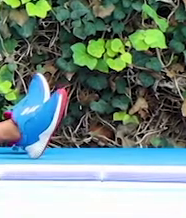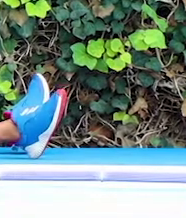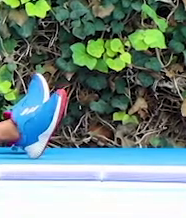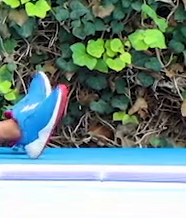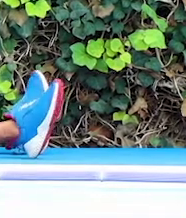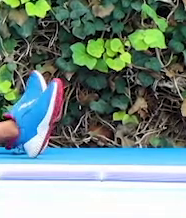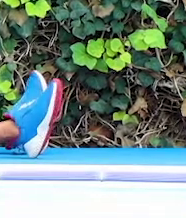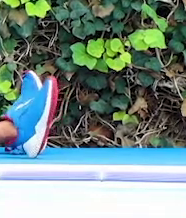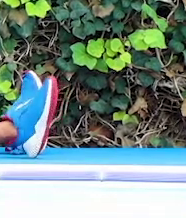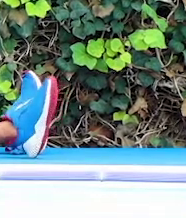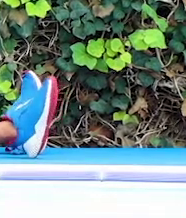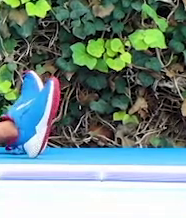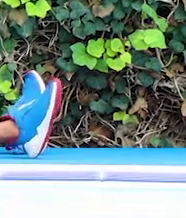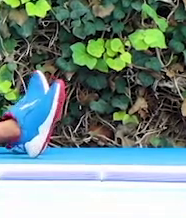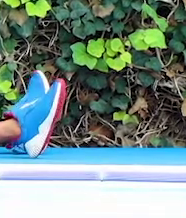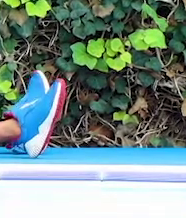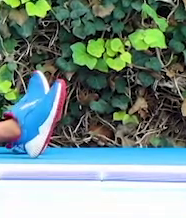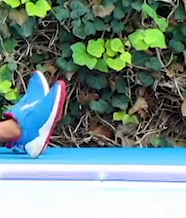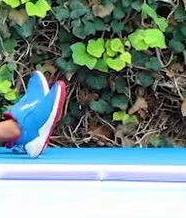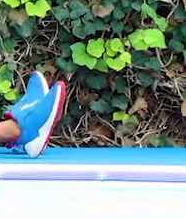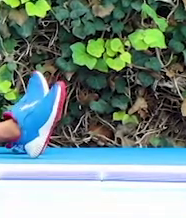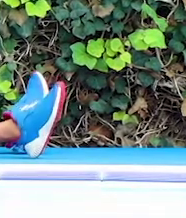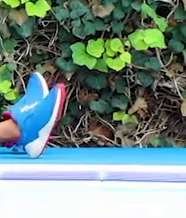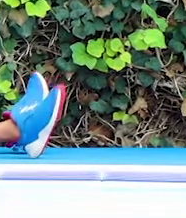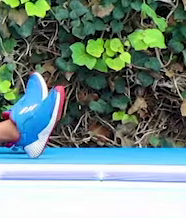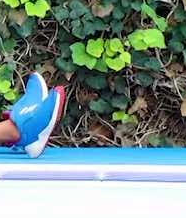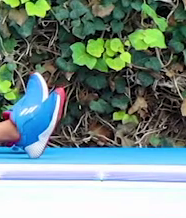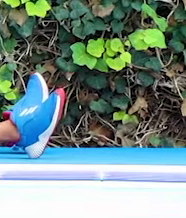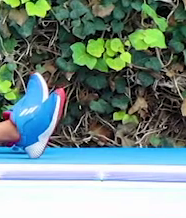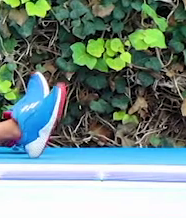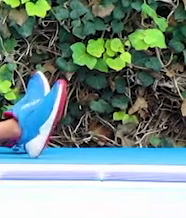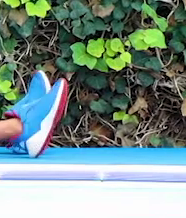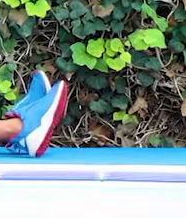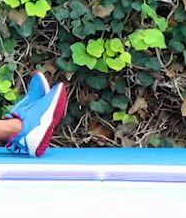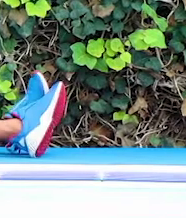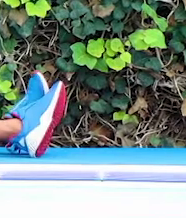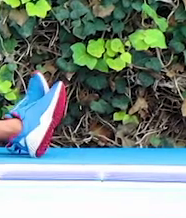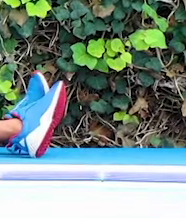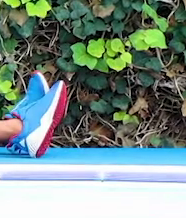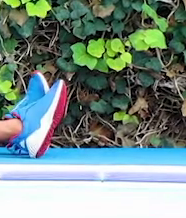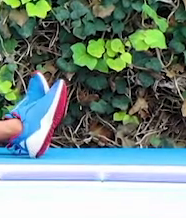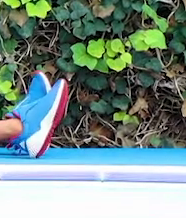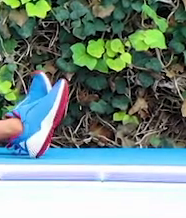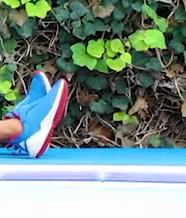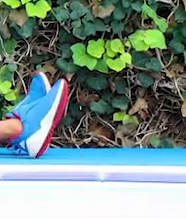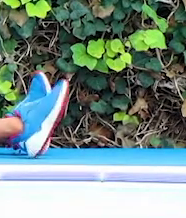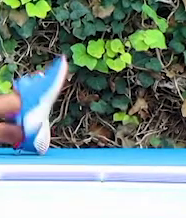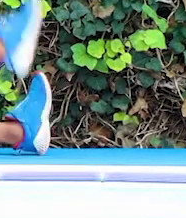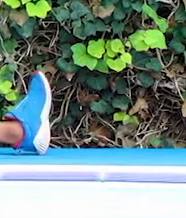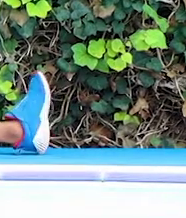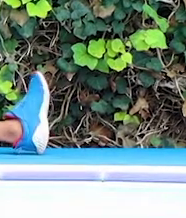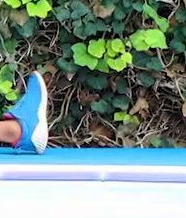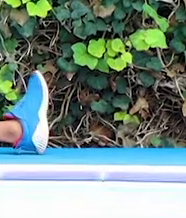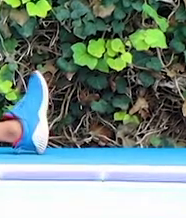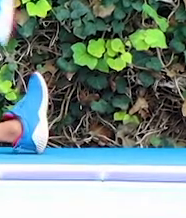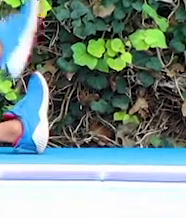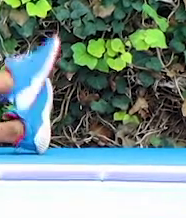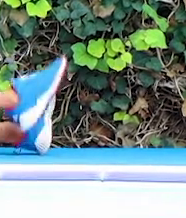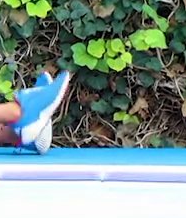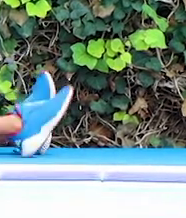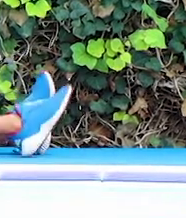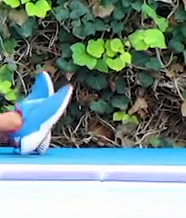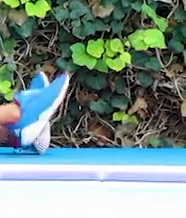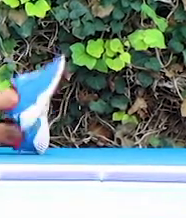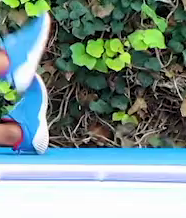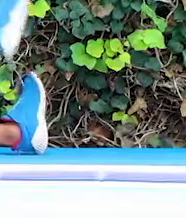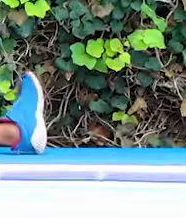Volvemos a respirar. Y nos preparamos para hacer otra vez el ejercicio. Levantamos pierna derecha. Una,